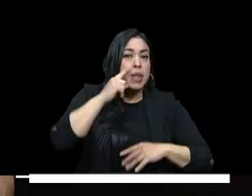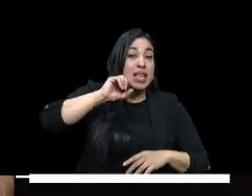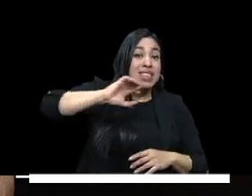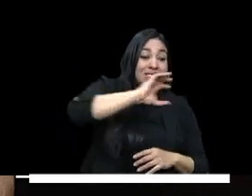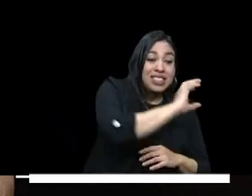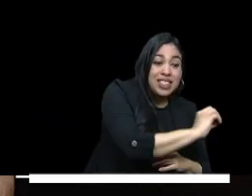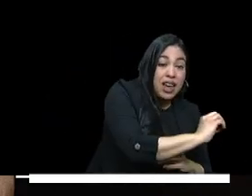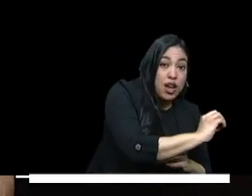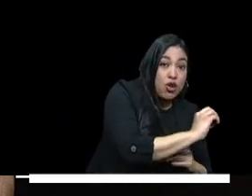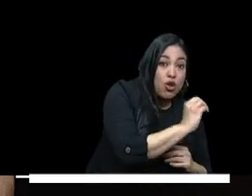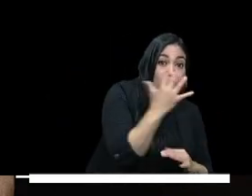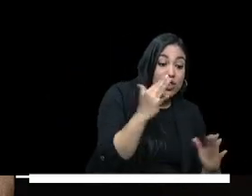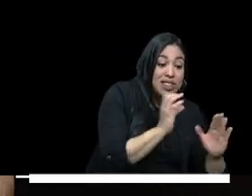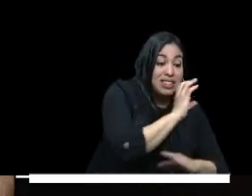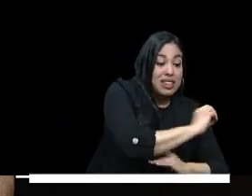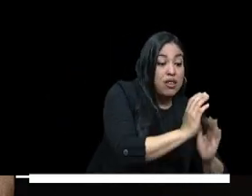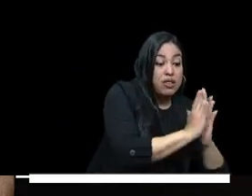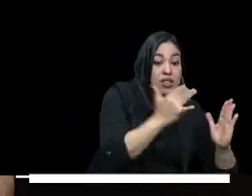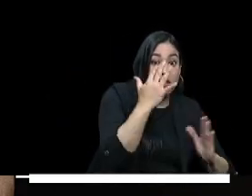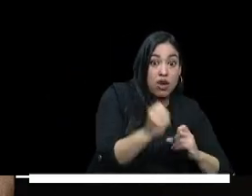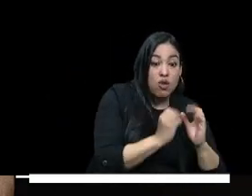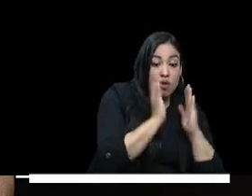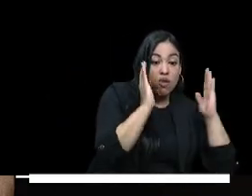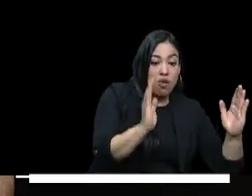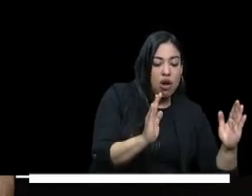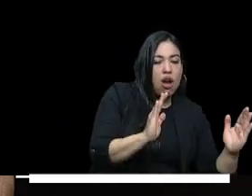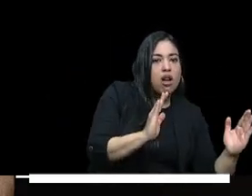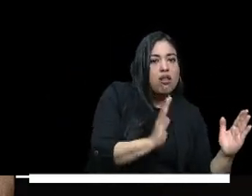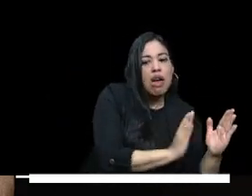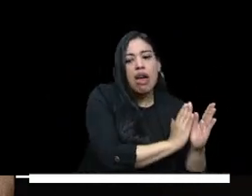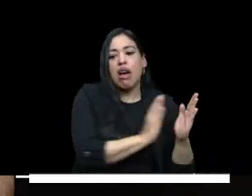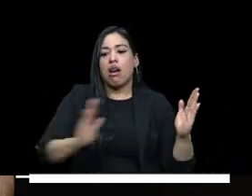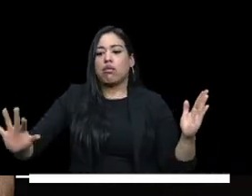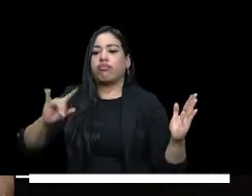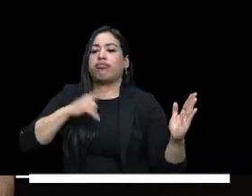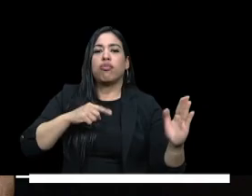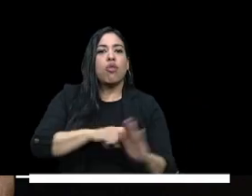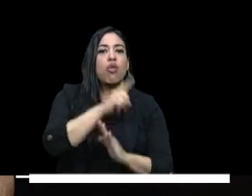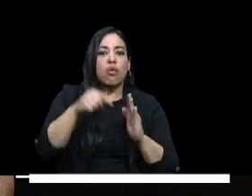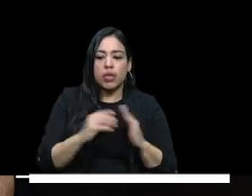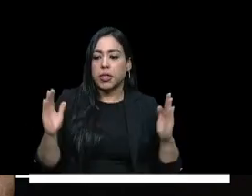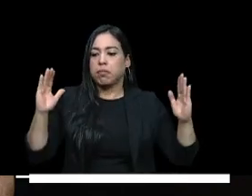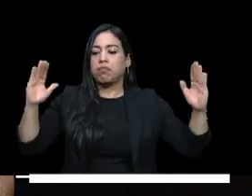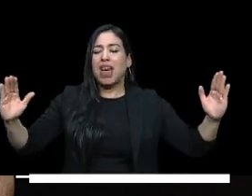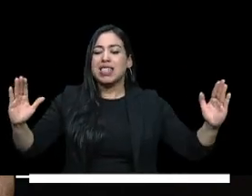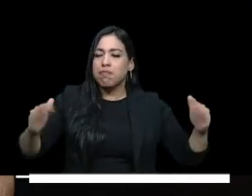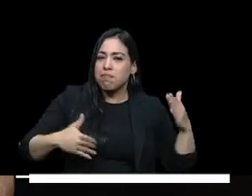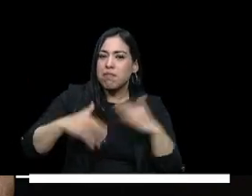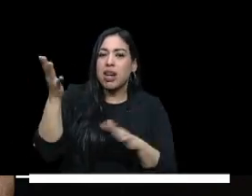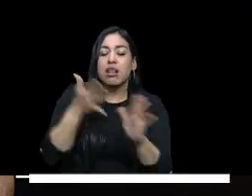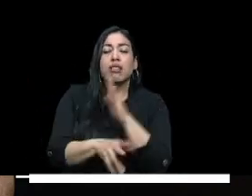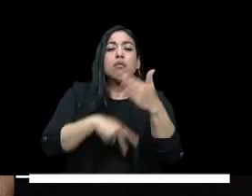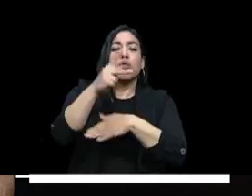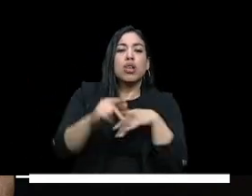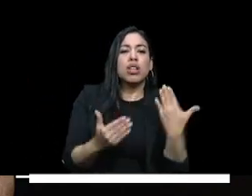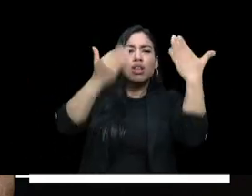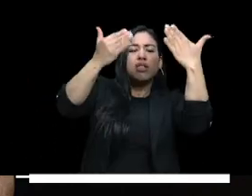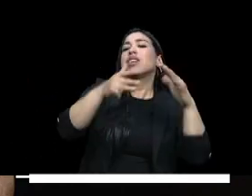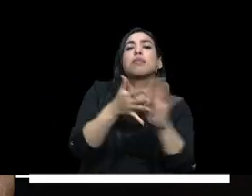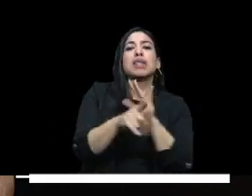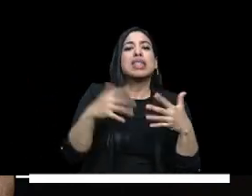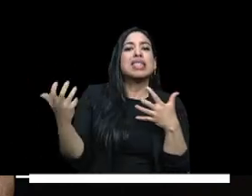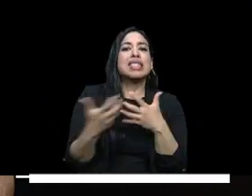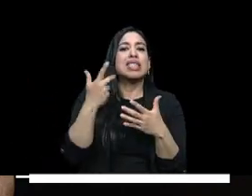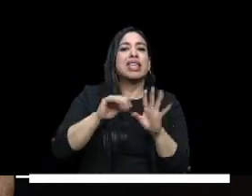primera infancia hasta los estudios de educación superior a su vez este proyecto permitirá actualizar